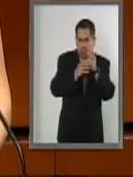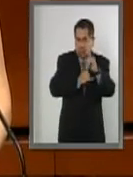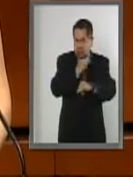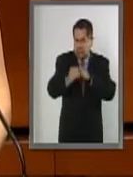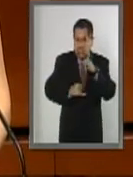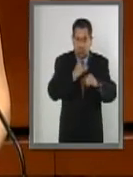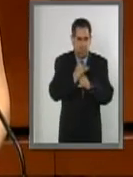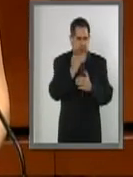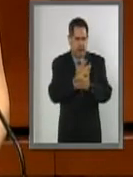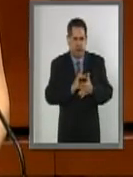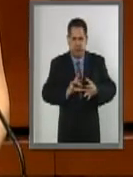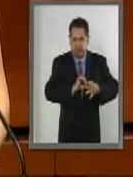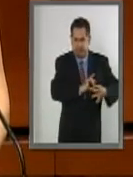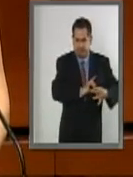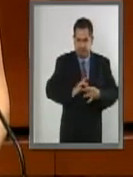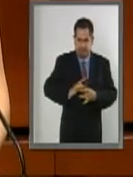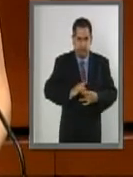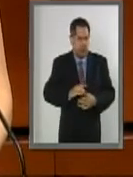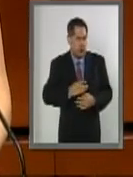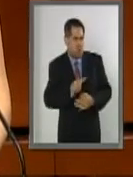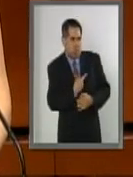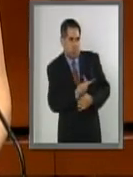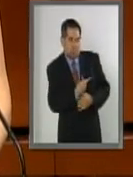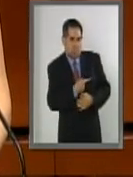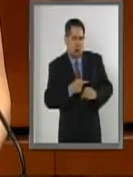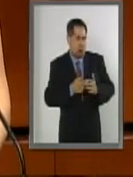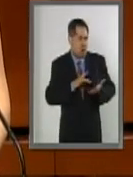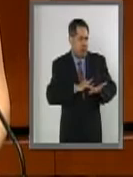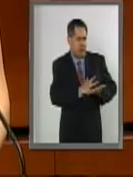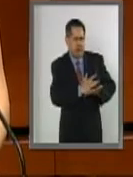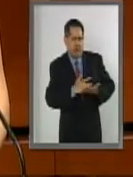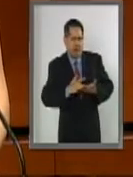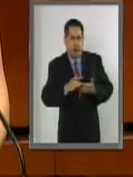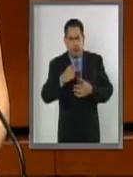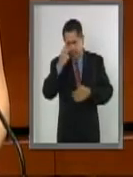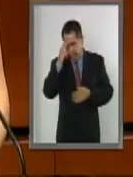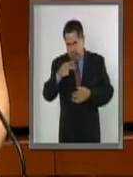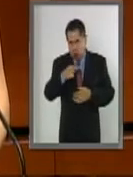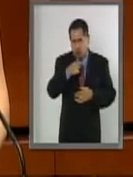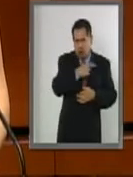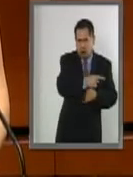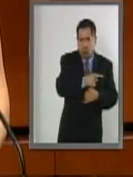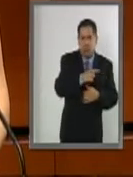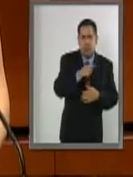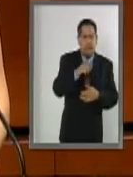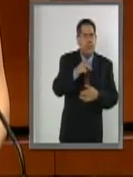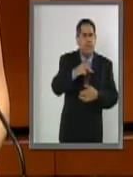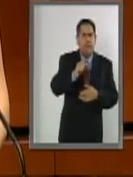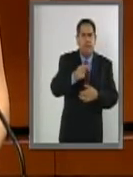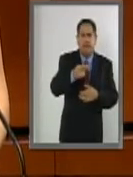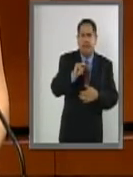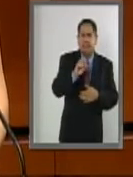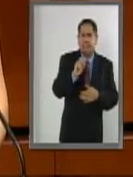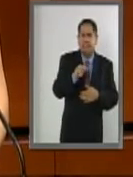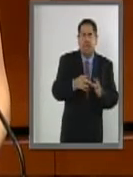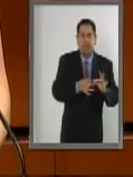convenio de cooperación científica y técnica entre los Estados Unidos Mexicanos y la República Islámica de Pakistán.